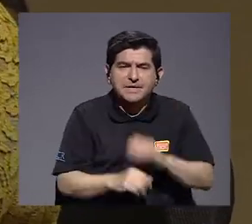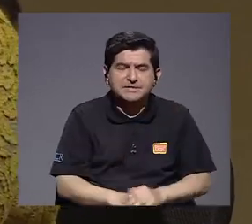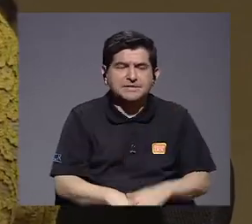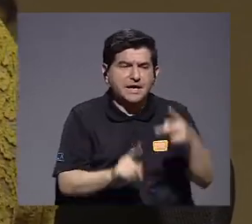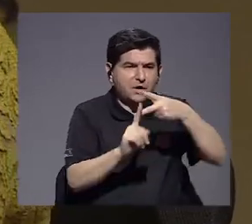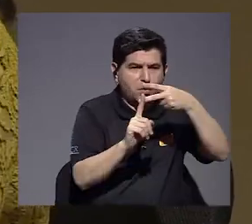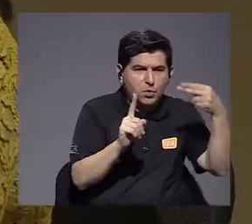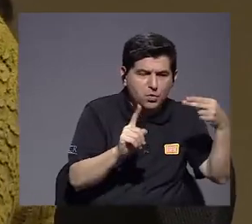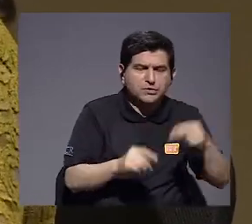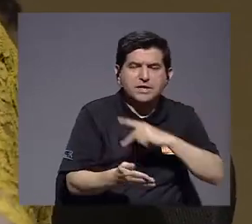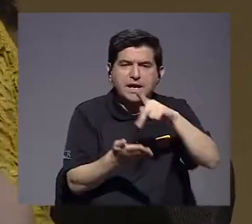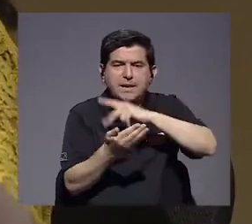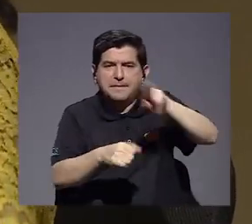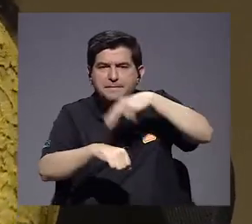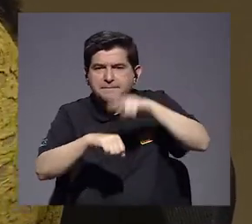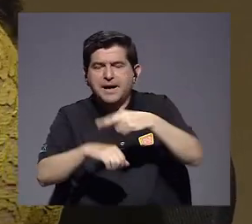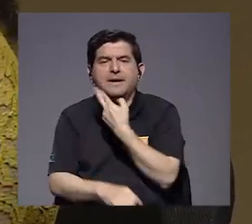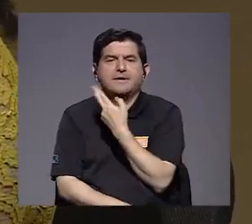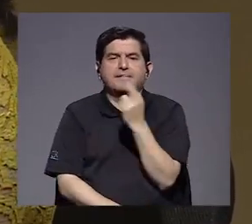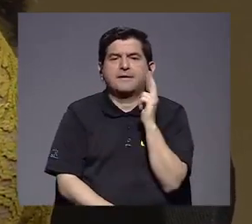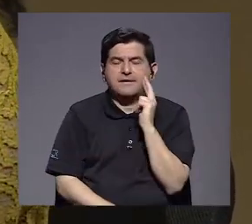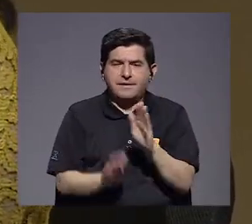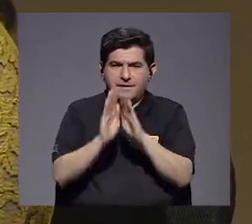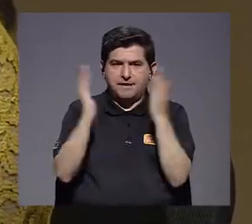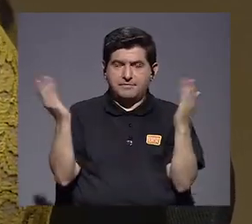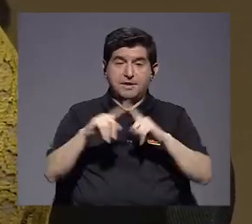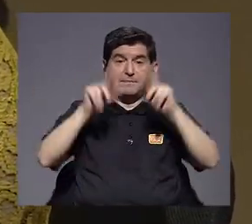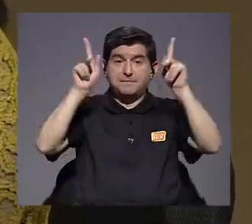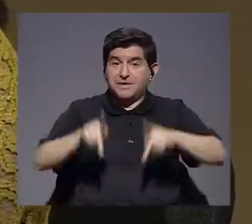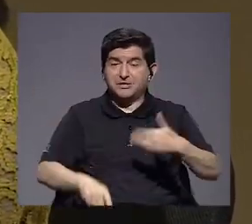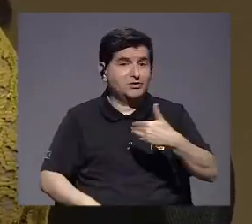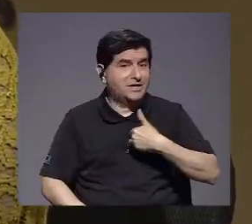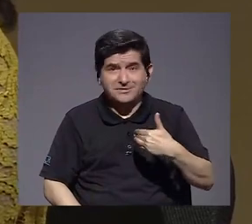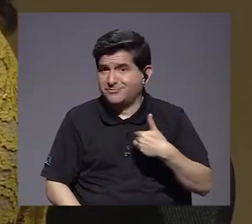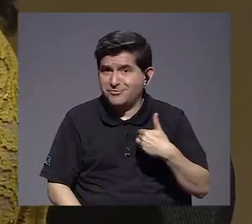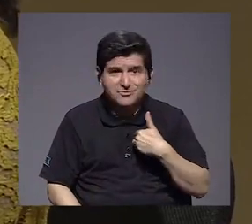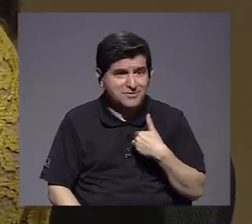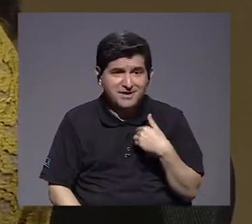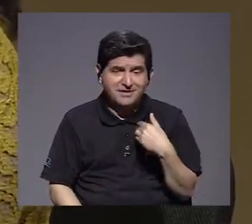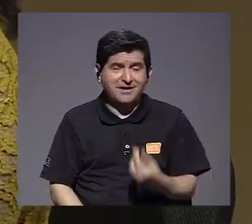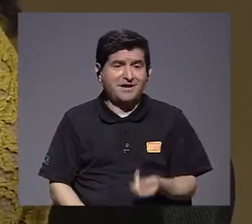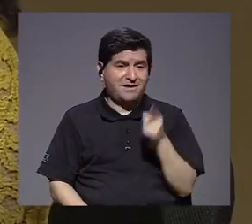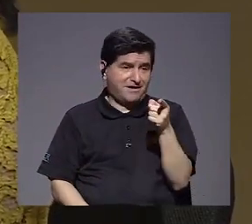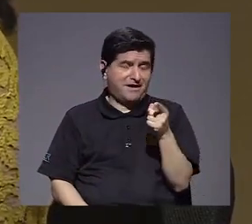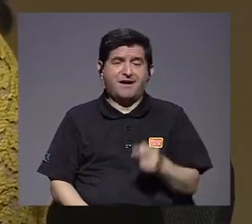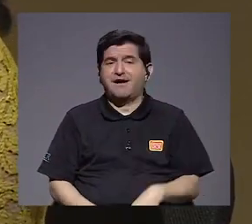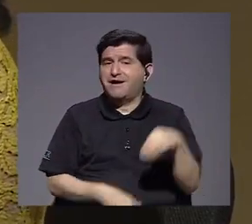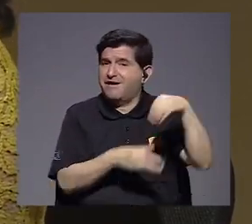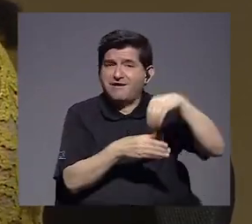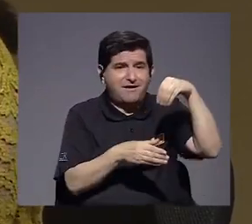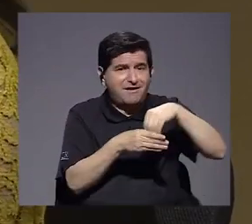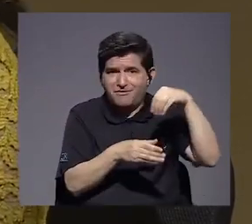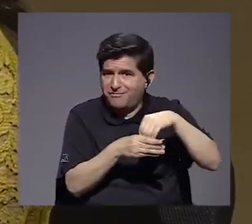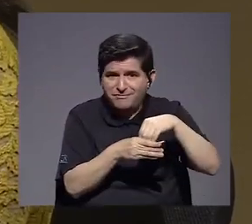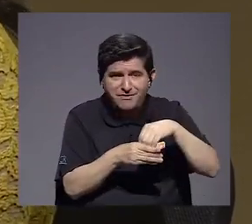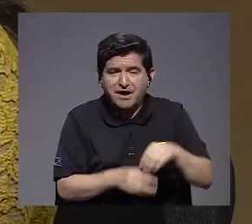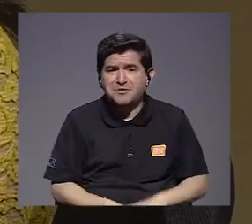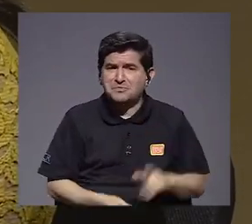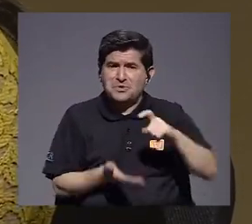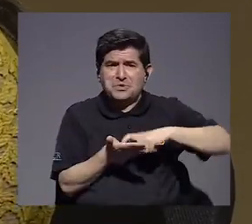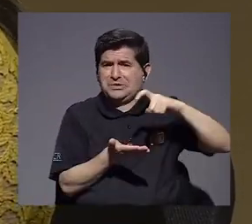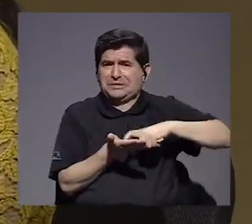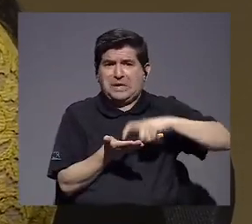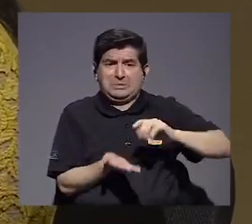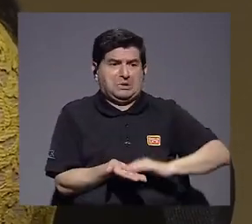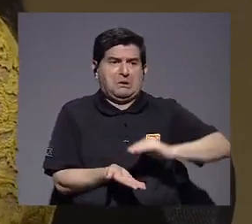abrir los hoteles, los parques nacionales, los restaurantes, pero si la gente no tenía capacidad para ahorrar, por los datos de niveles de